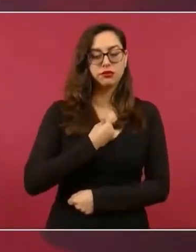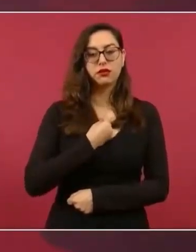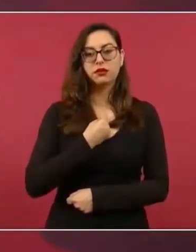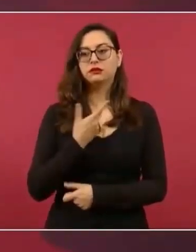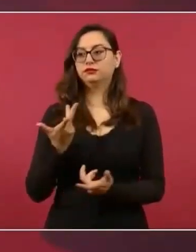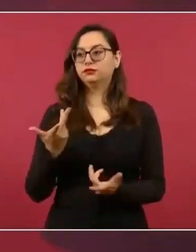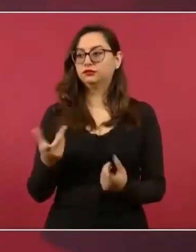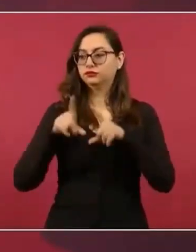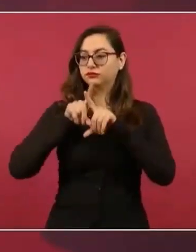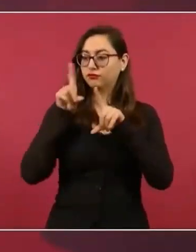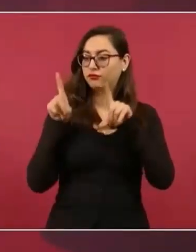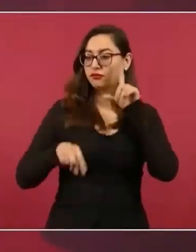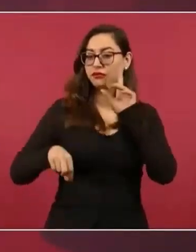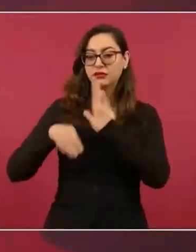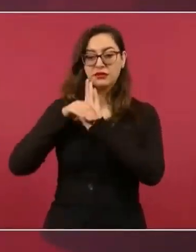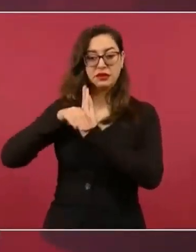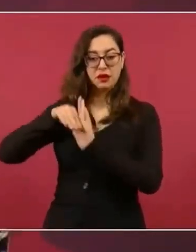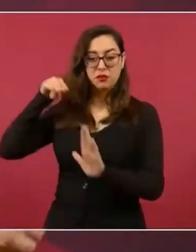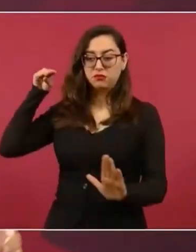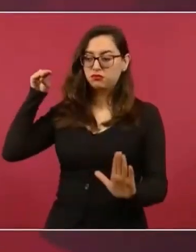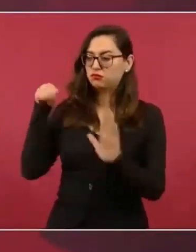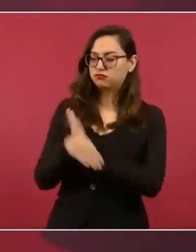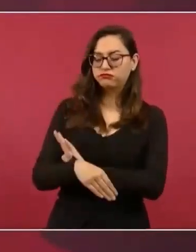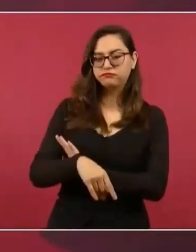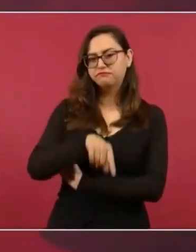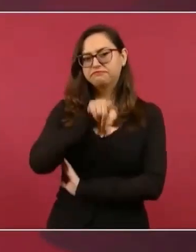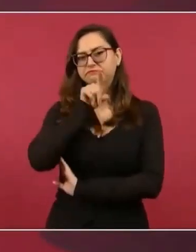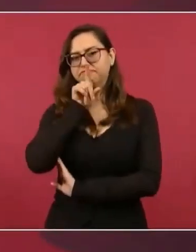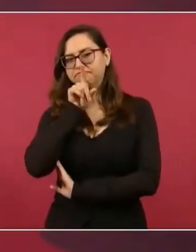completa nuestra sociedad,